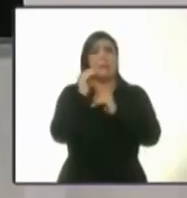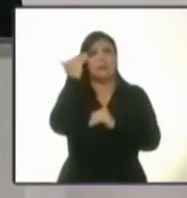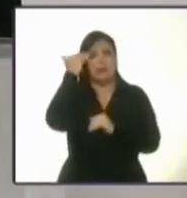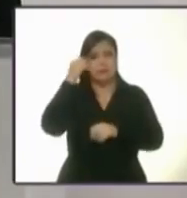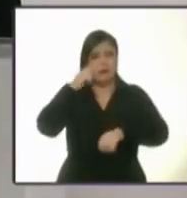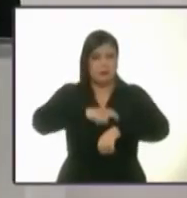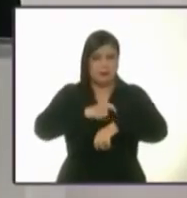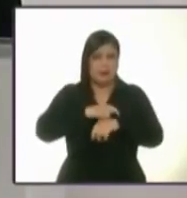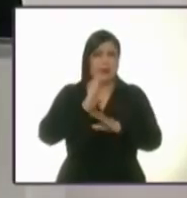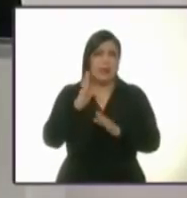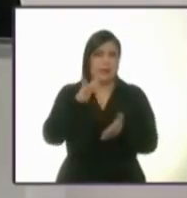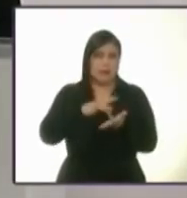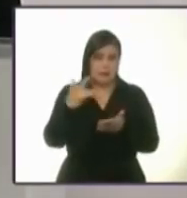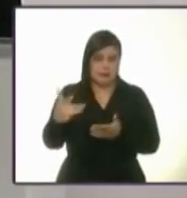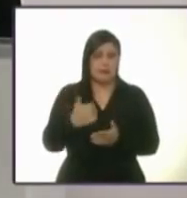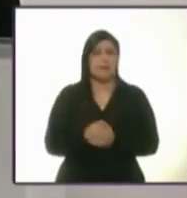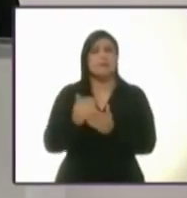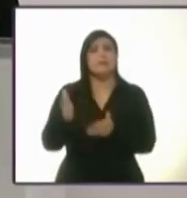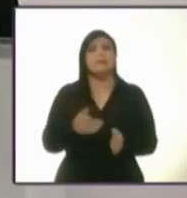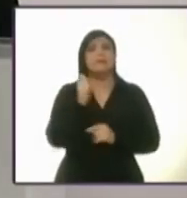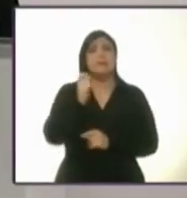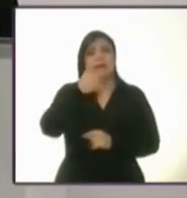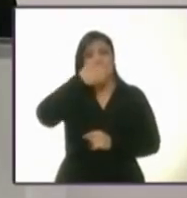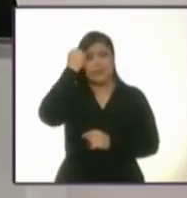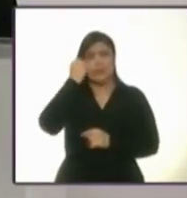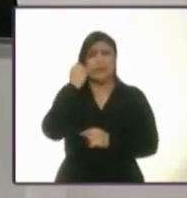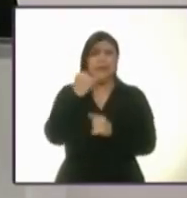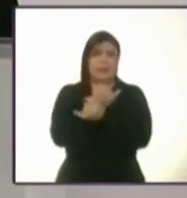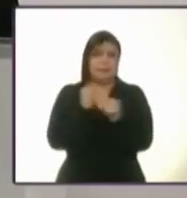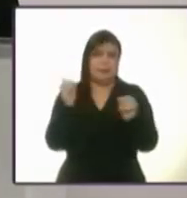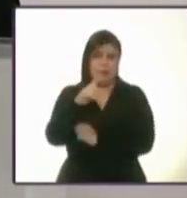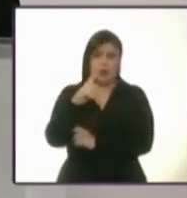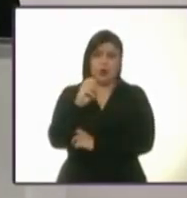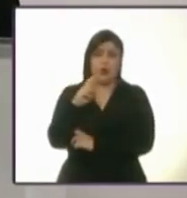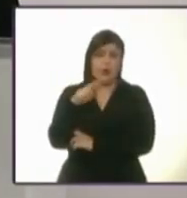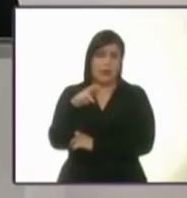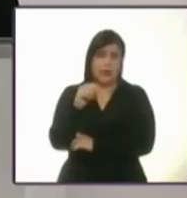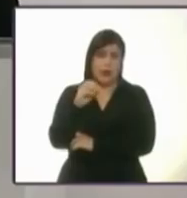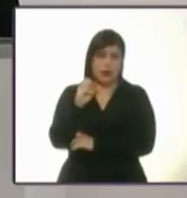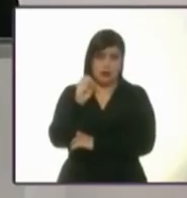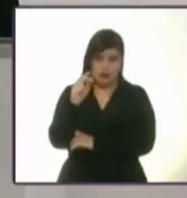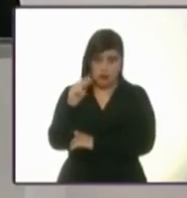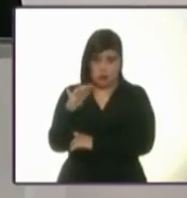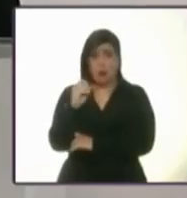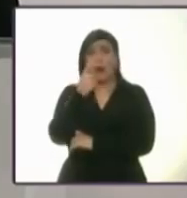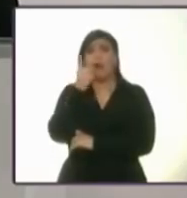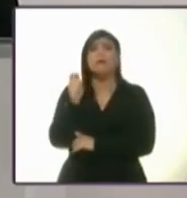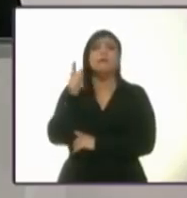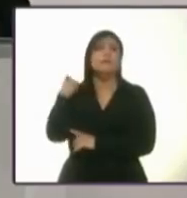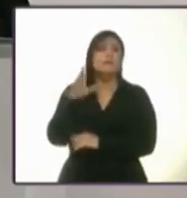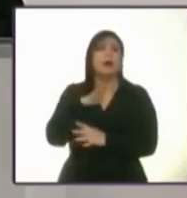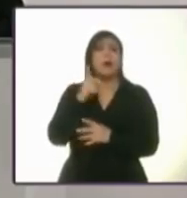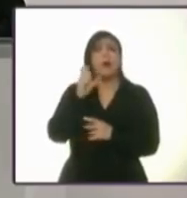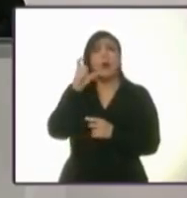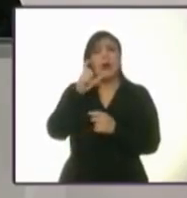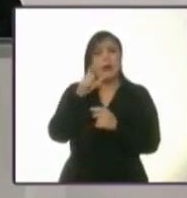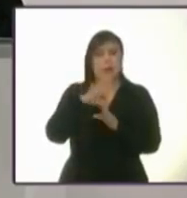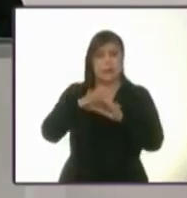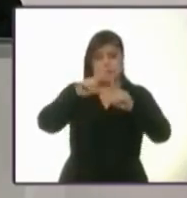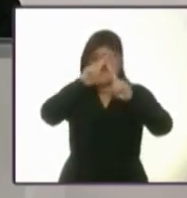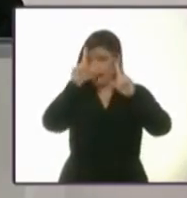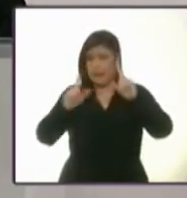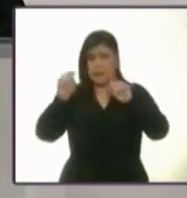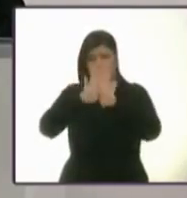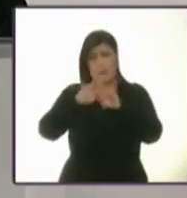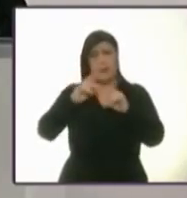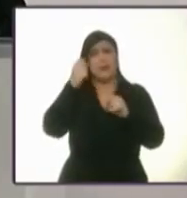Muchísimas gracias. Es el turno de la candidata sin partido Lorena Osornio. Candidata, de acuerdo con el censo nacional de gobierno